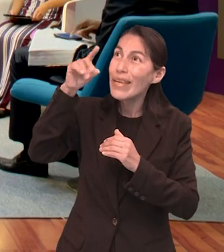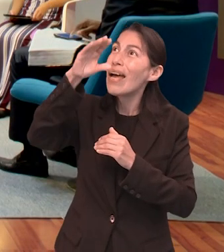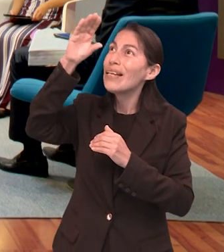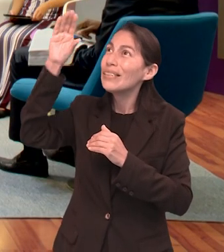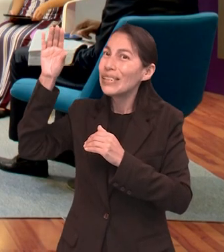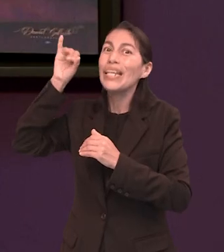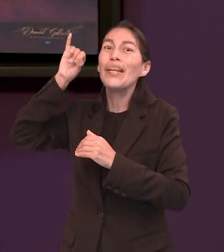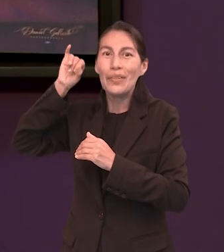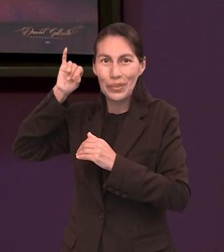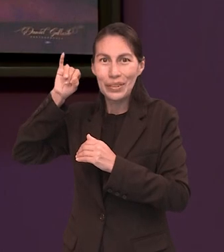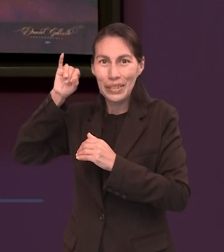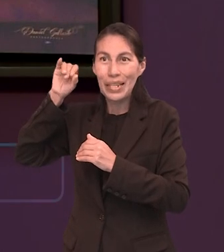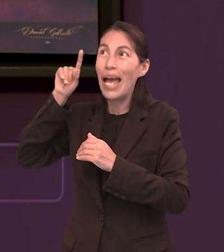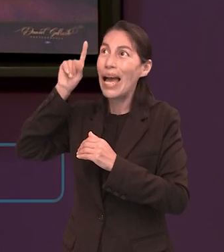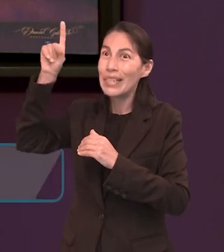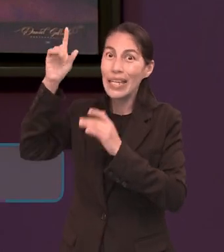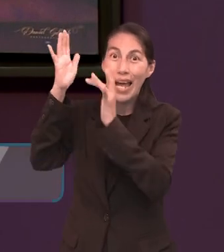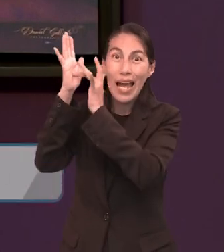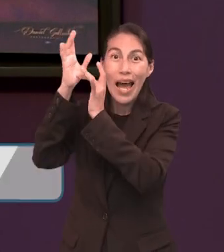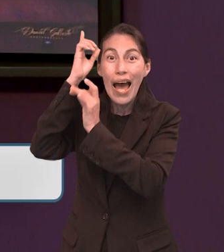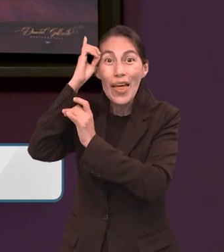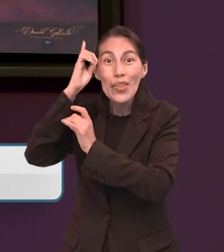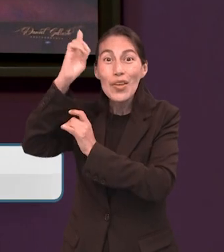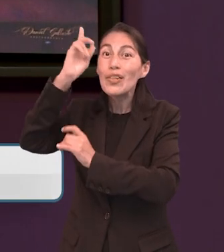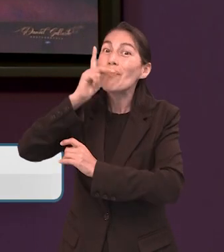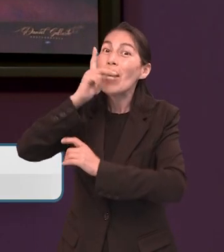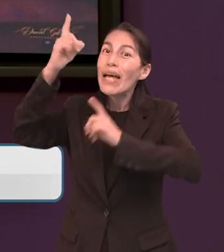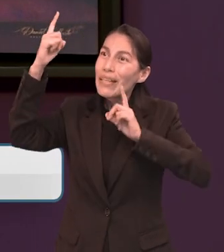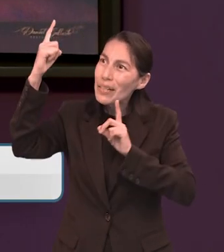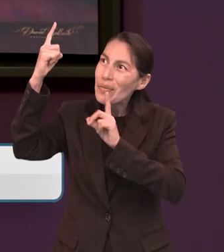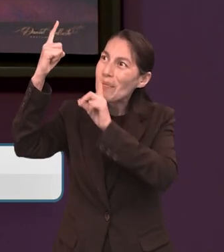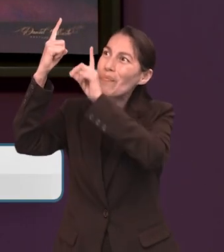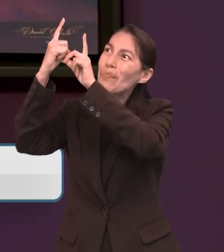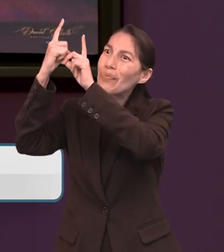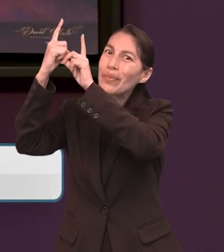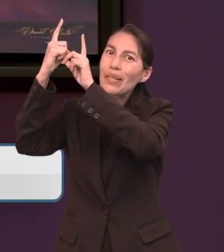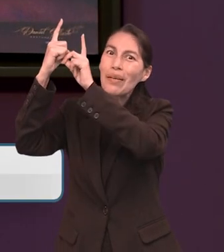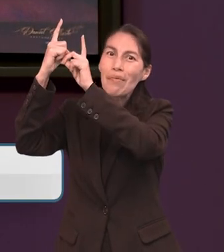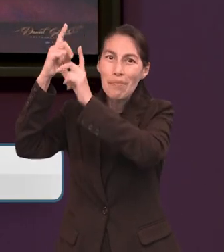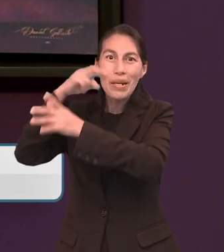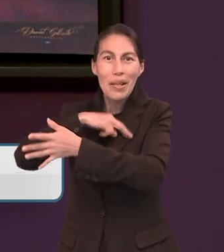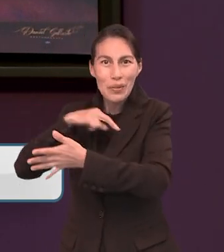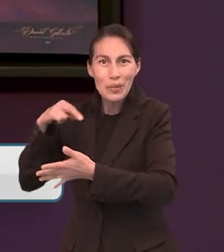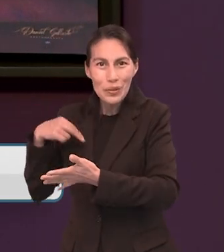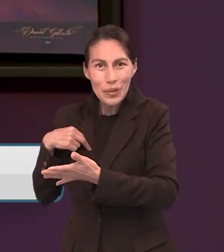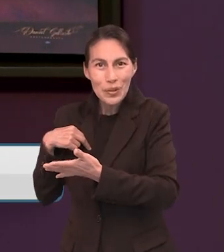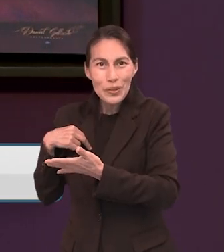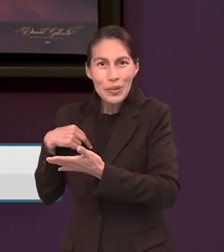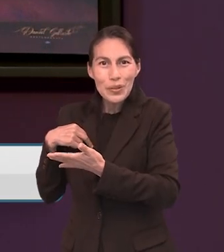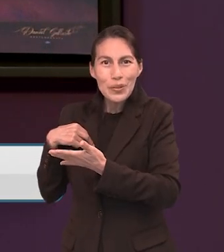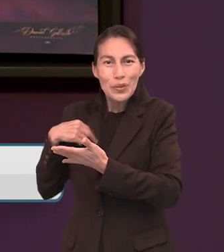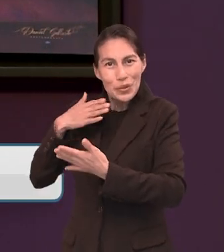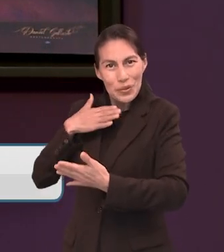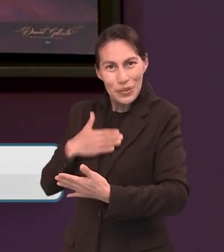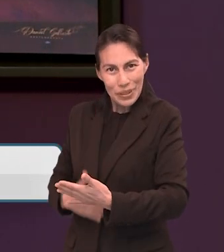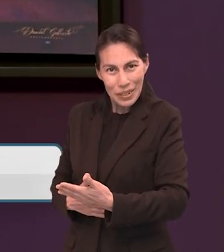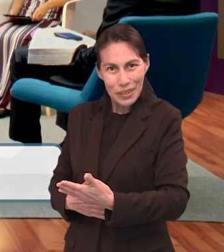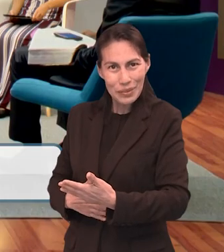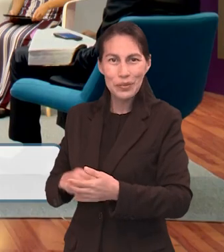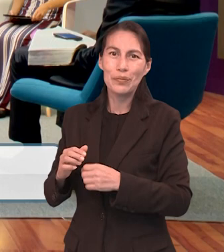el cielo mismo para presentarse ahora ante Dios en favor nuestro. Ni entró en el cielo para